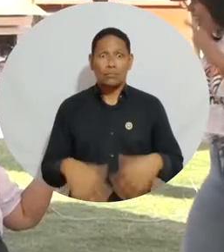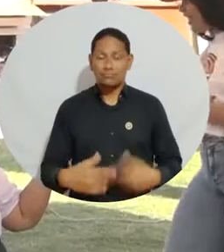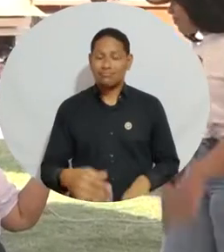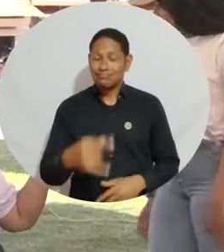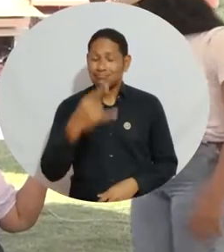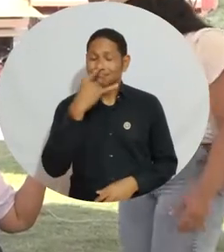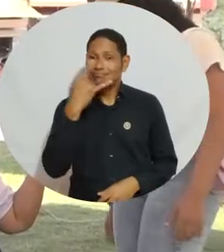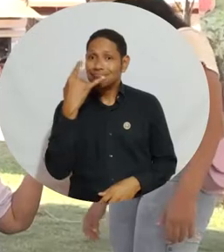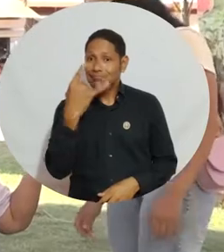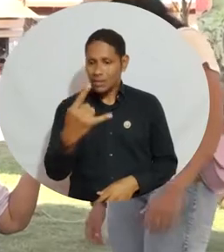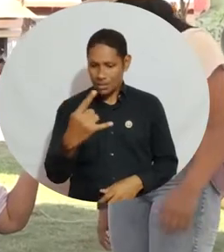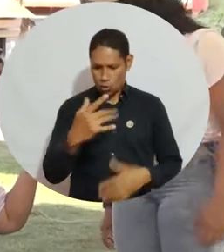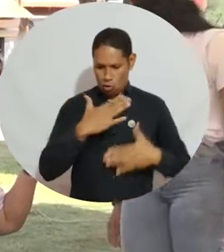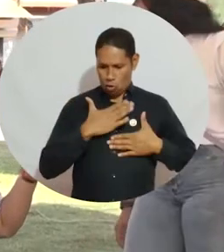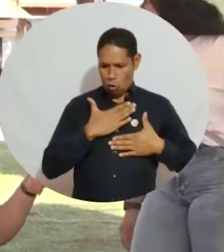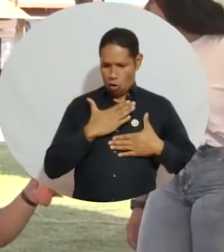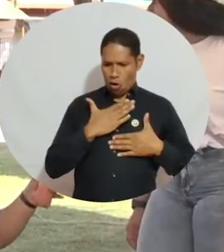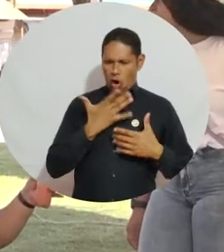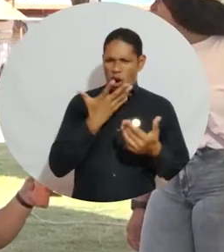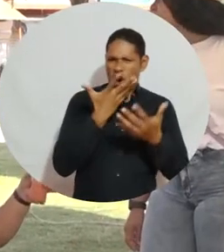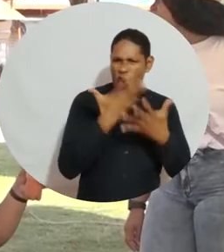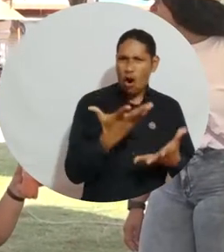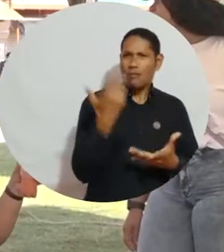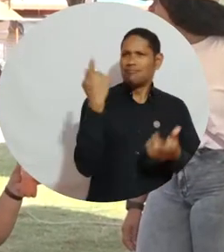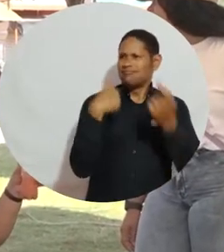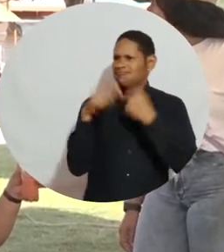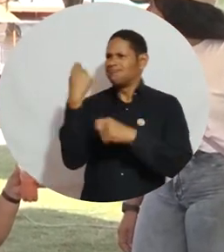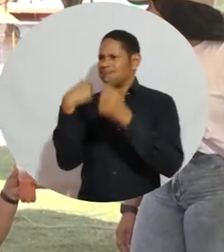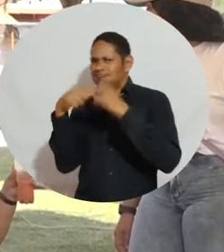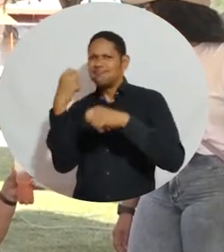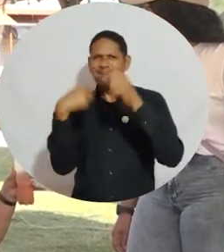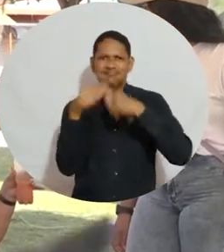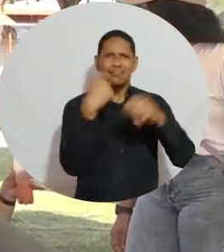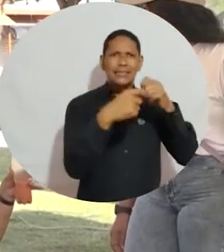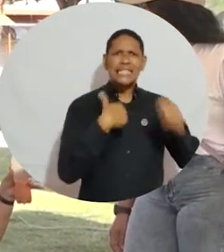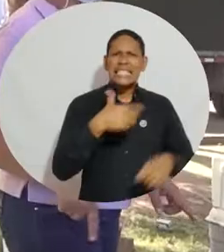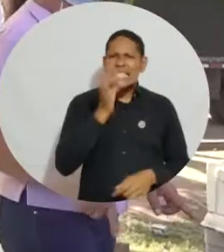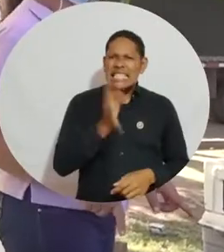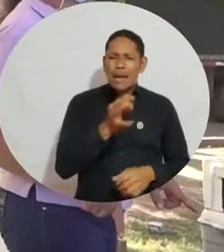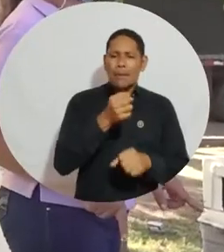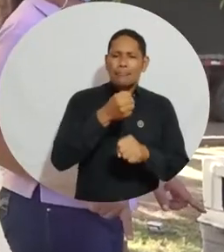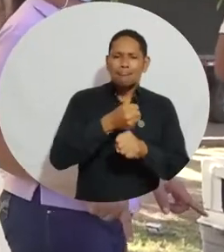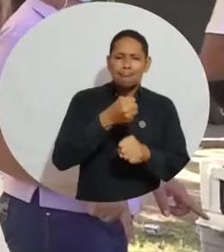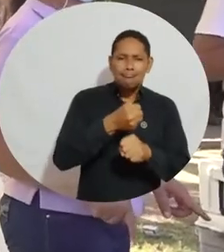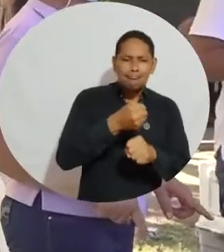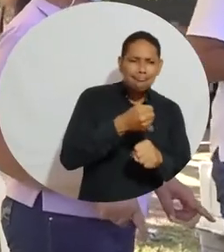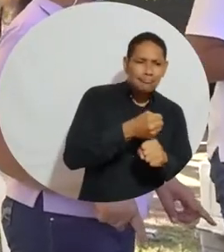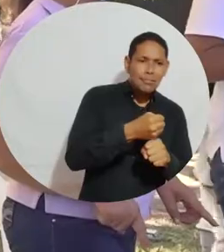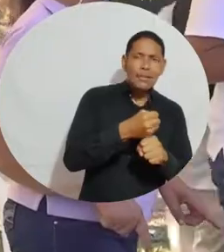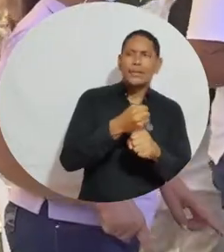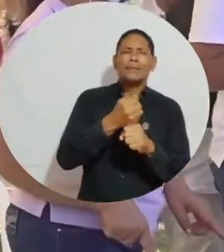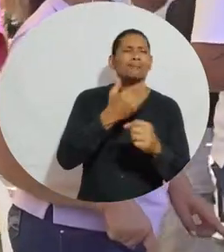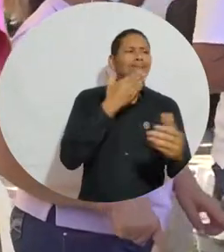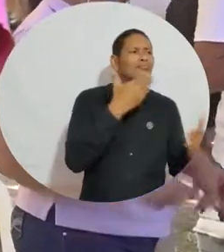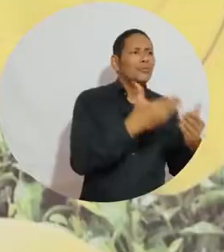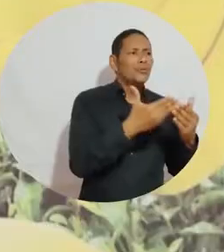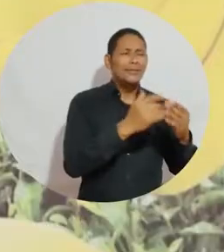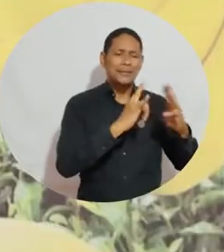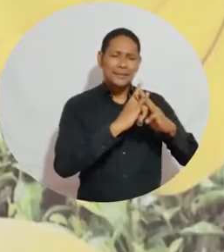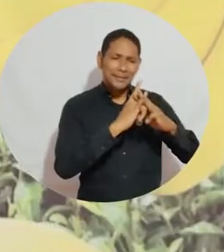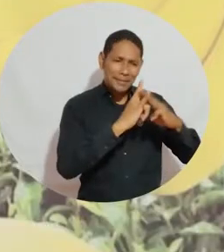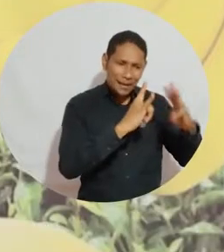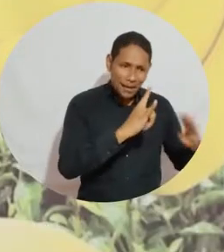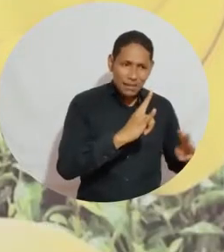Nos parece interesante porque es una forma de mostrar nuestros productos, llevar todo a la cabecera, porque siempre trabajamos allá en la unidad productiva.